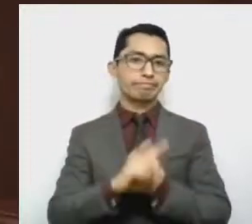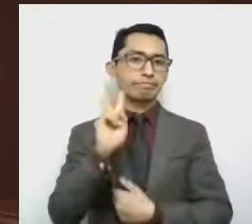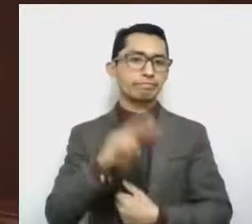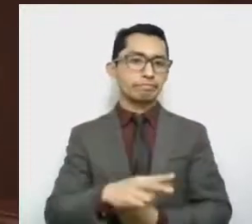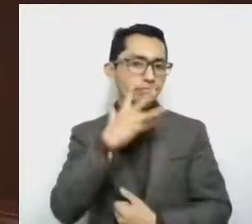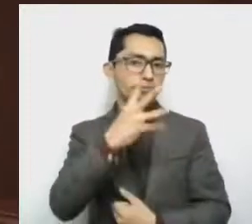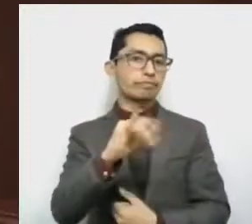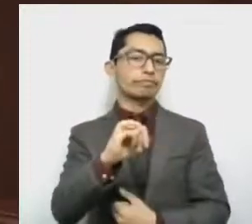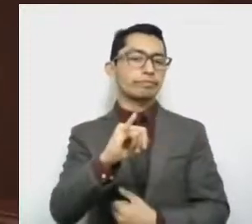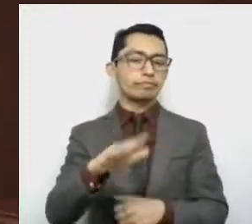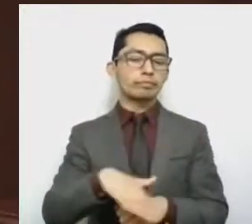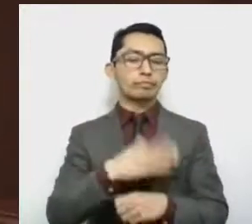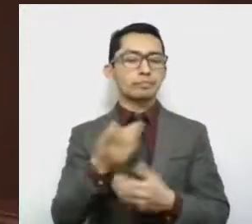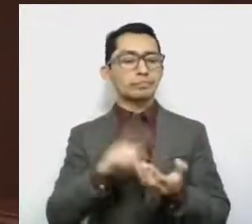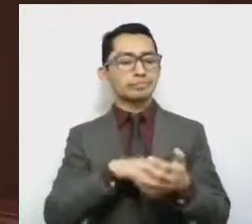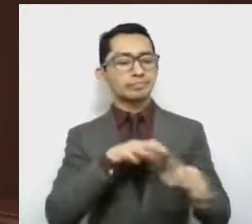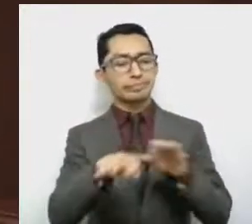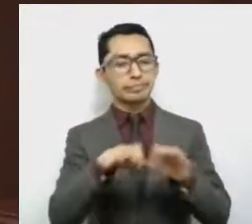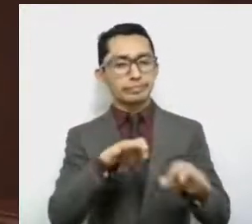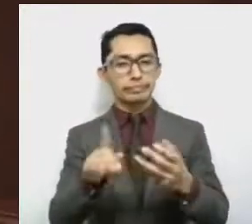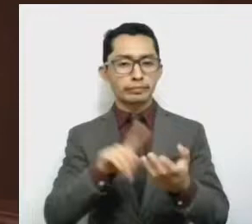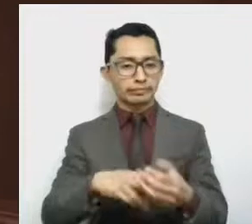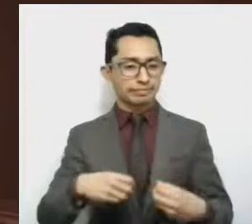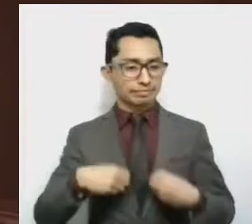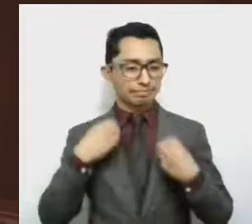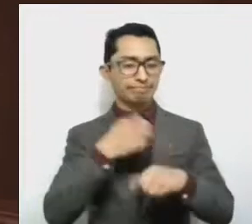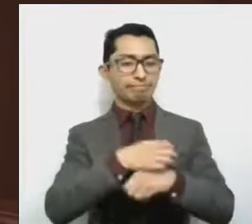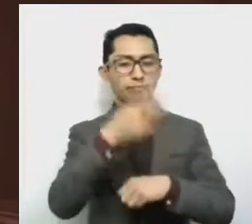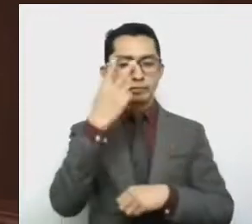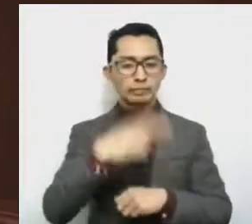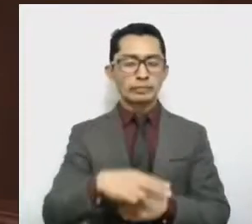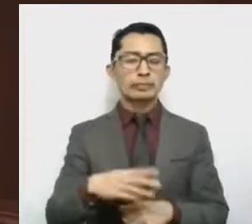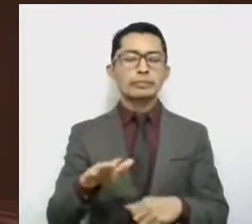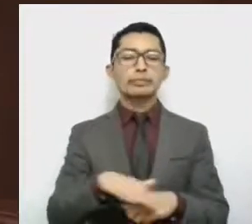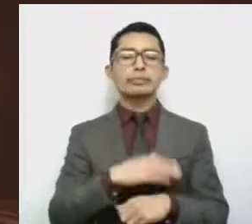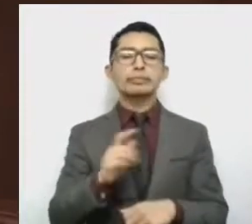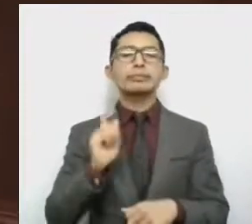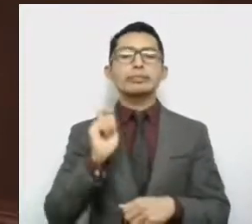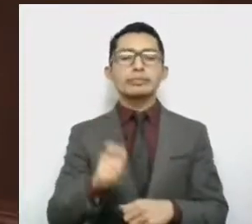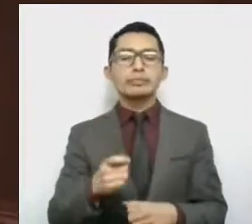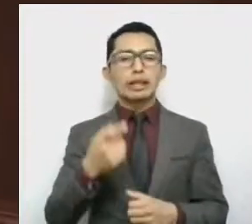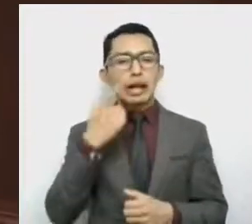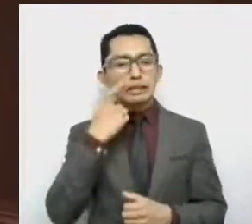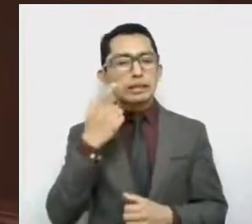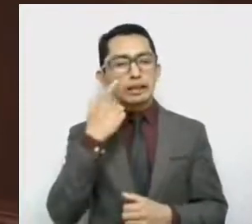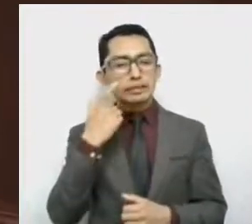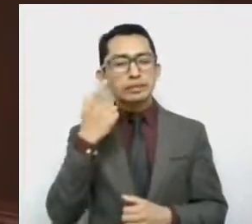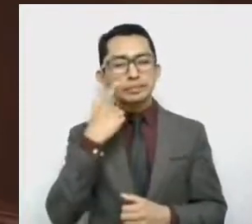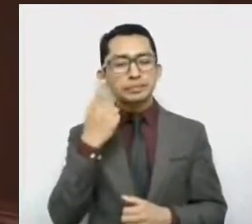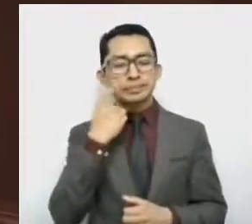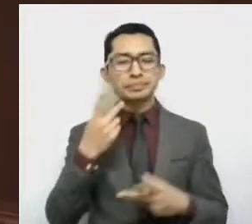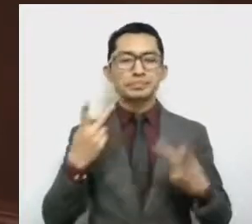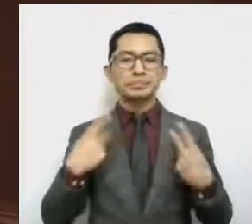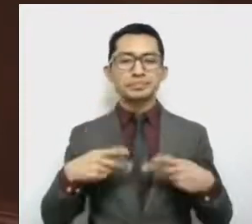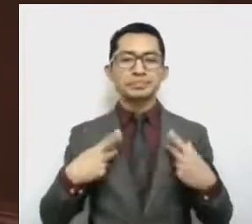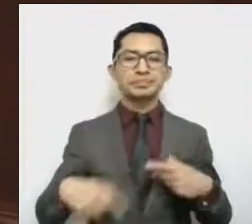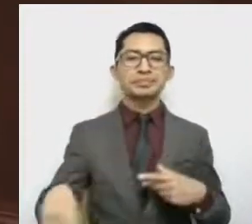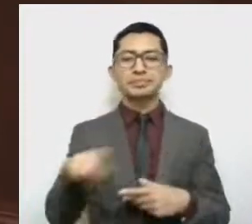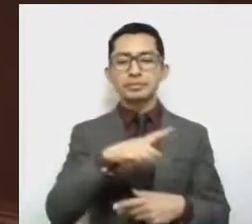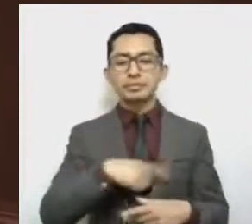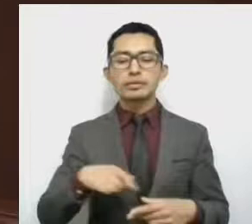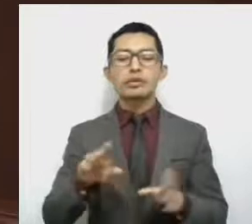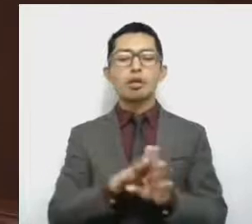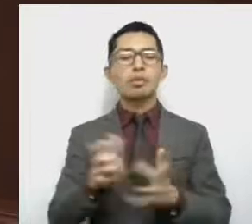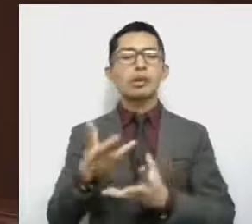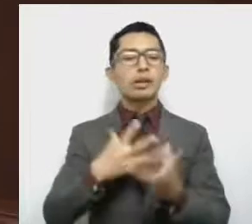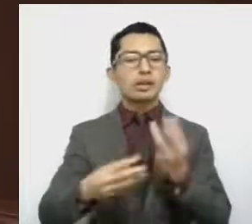ocupación laboral para los mexiquenses, al haber cada vez mayor población económicamente activa sin